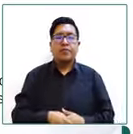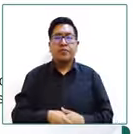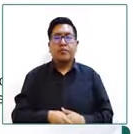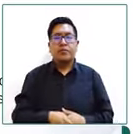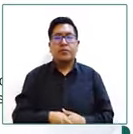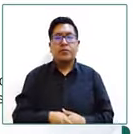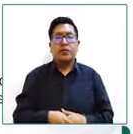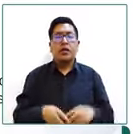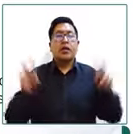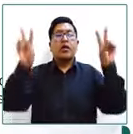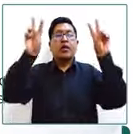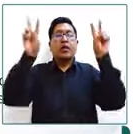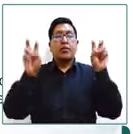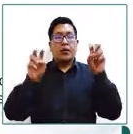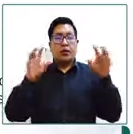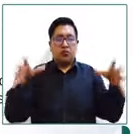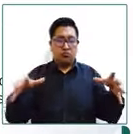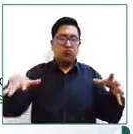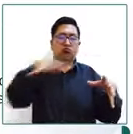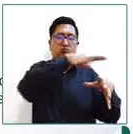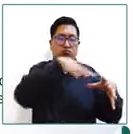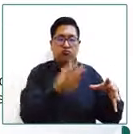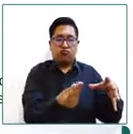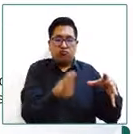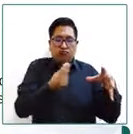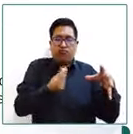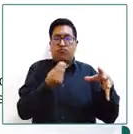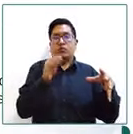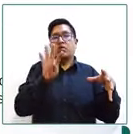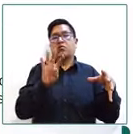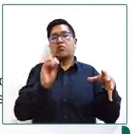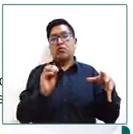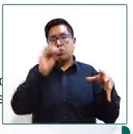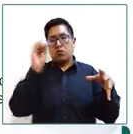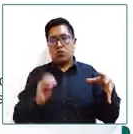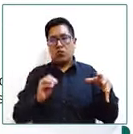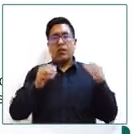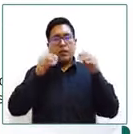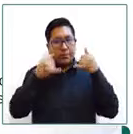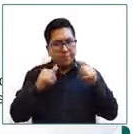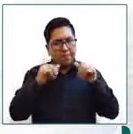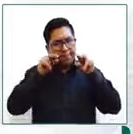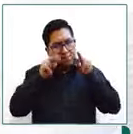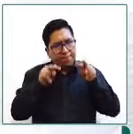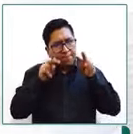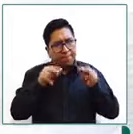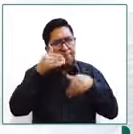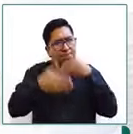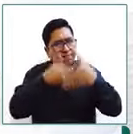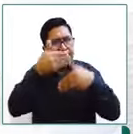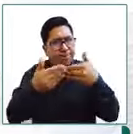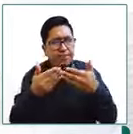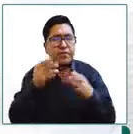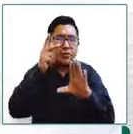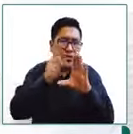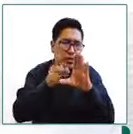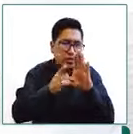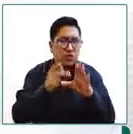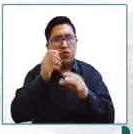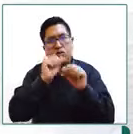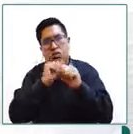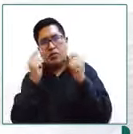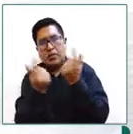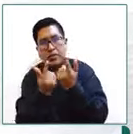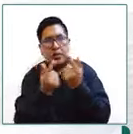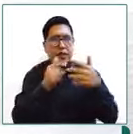estos solo el 40% contaba con un seguimiento efectivo un trabajo psicosocial un